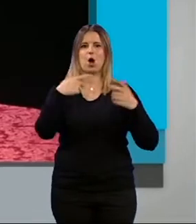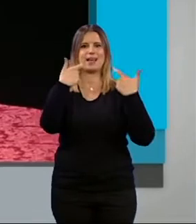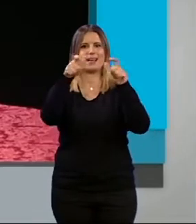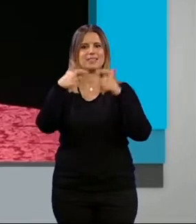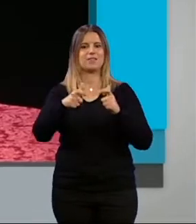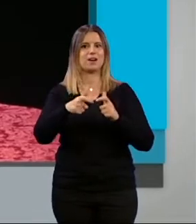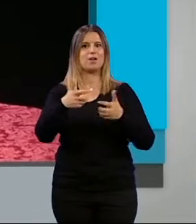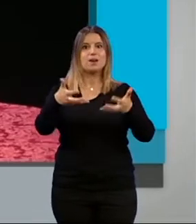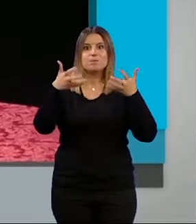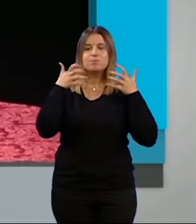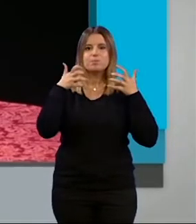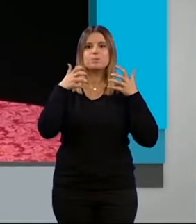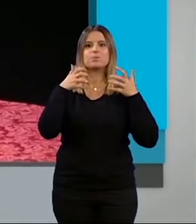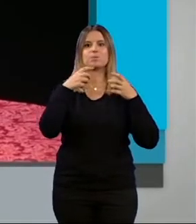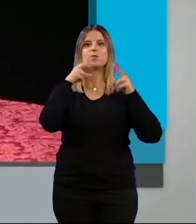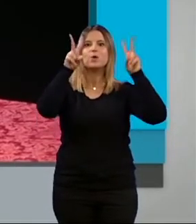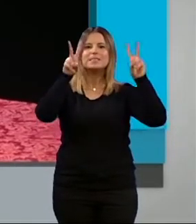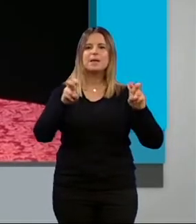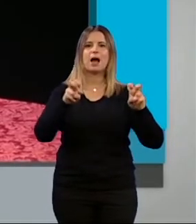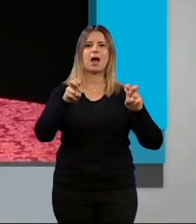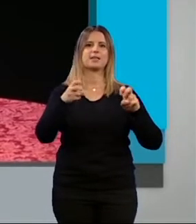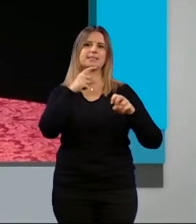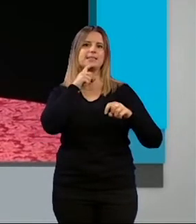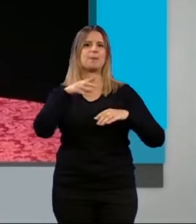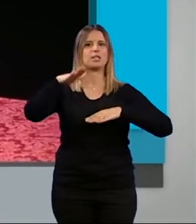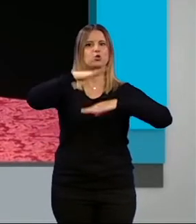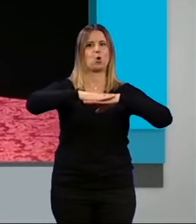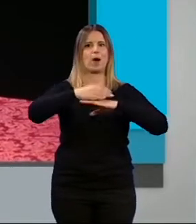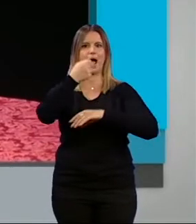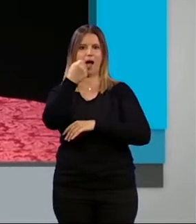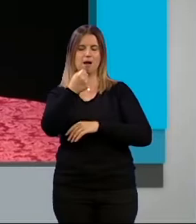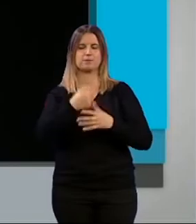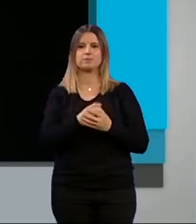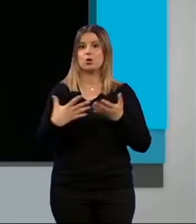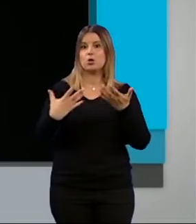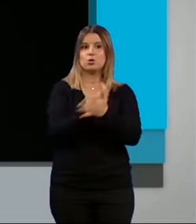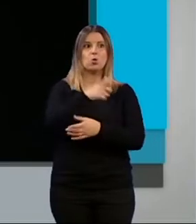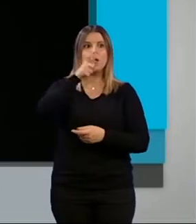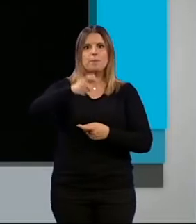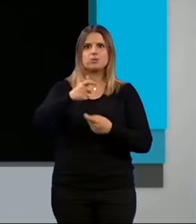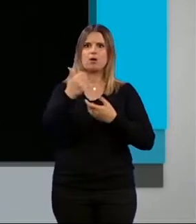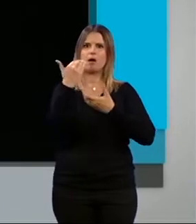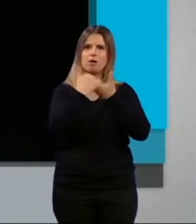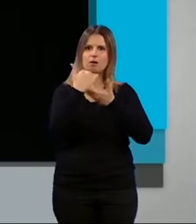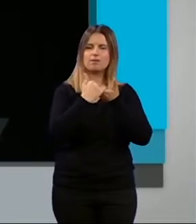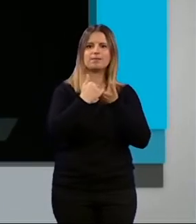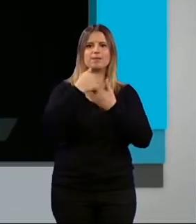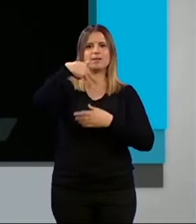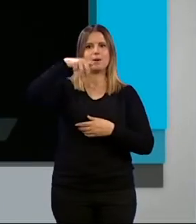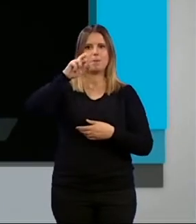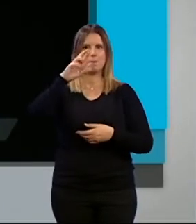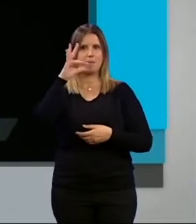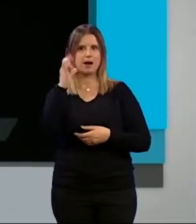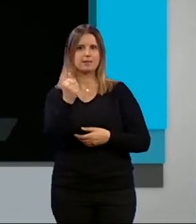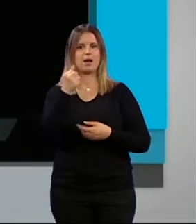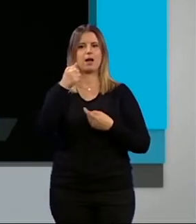ganadora la obra sobre la A. Acer a todas las personas que nos han votado, tanto a Marta como a José María como a